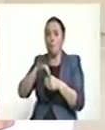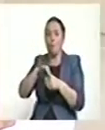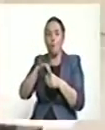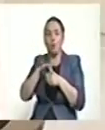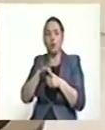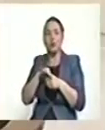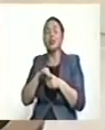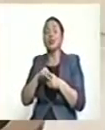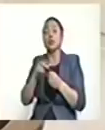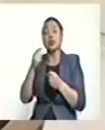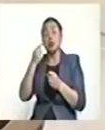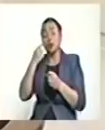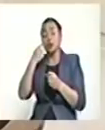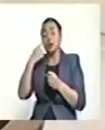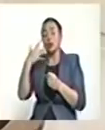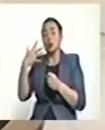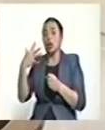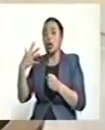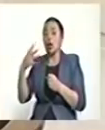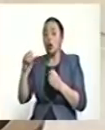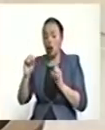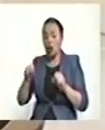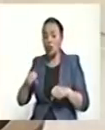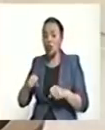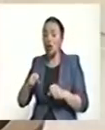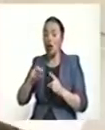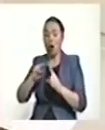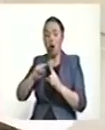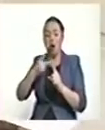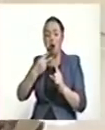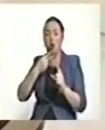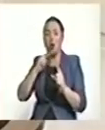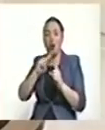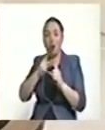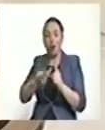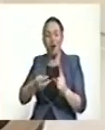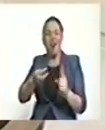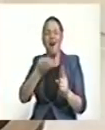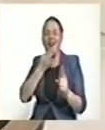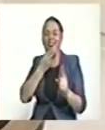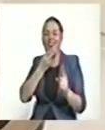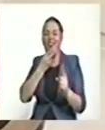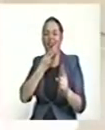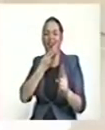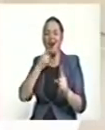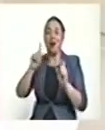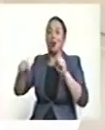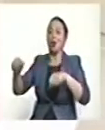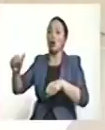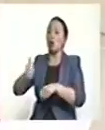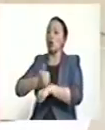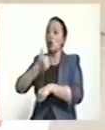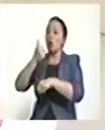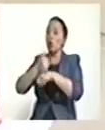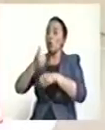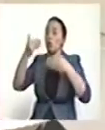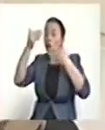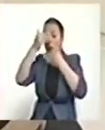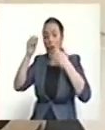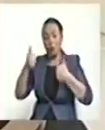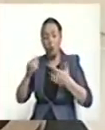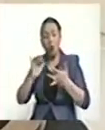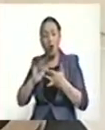lo único que están haciendo es validando una humillación a las víctimas y permitirle a los cabecillas de las FARC que se salgan con las suyas. Muchas